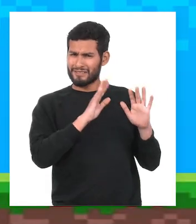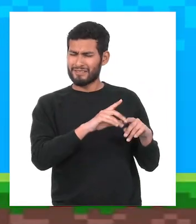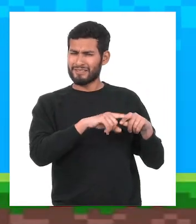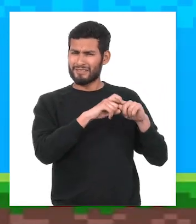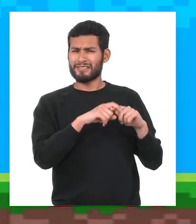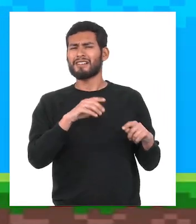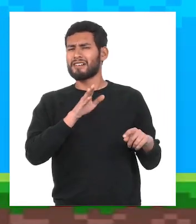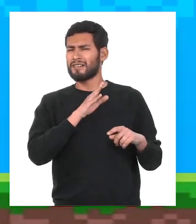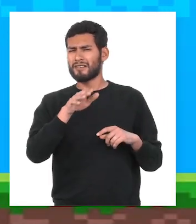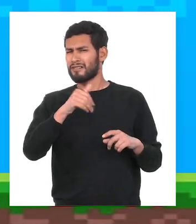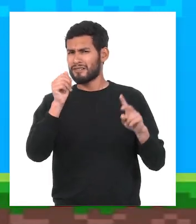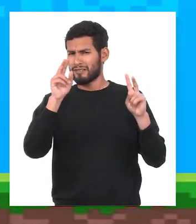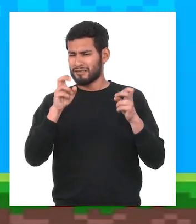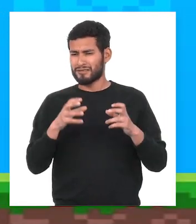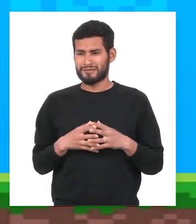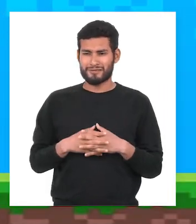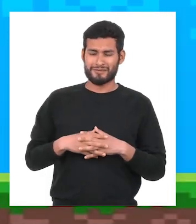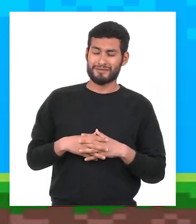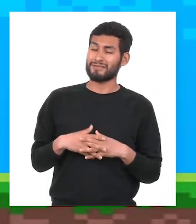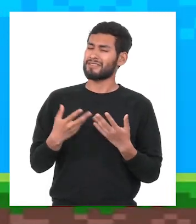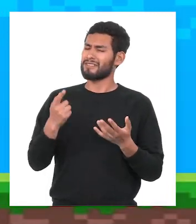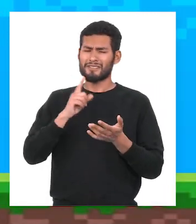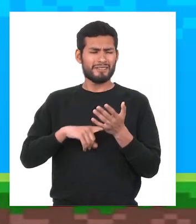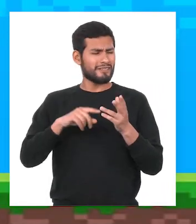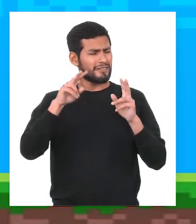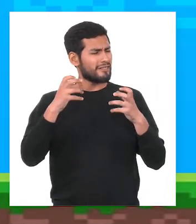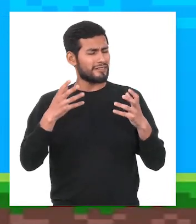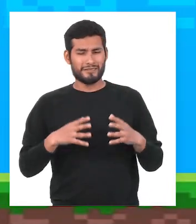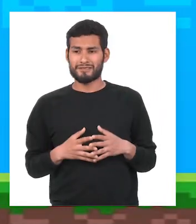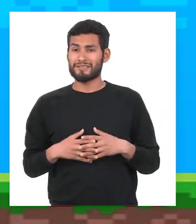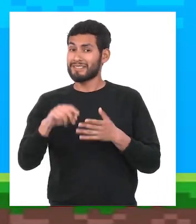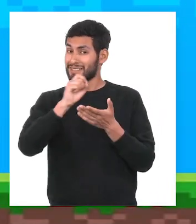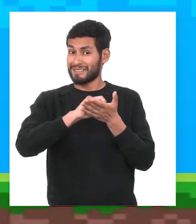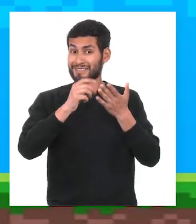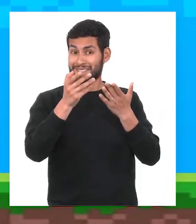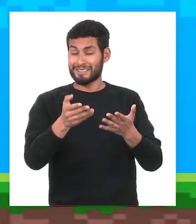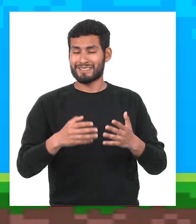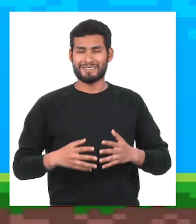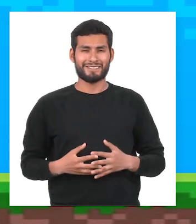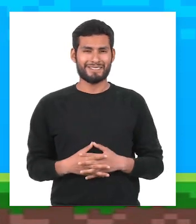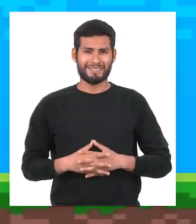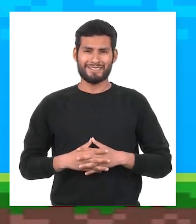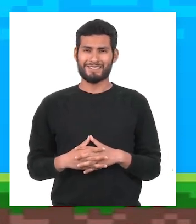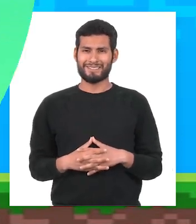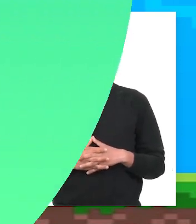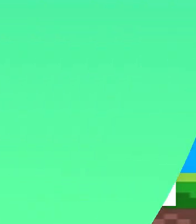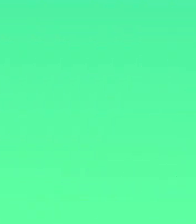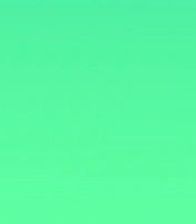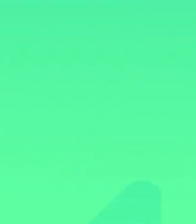por un rato el tema del lenguaje y vamos con la siguiente asignatura? ¿Cuál nos toca? Literatura.